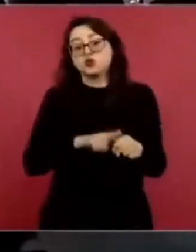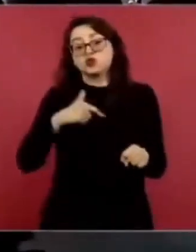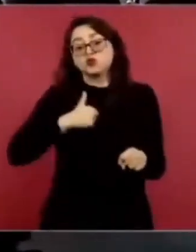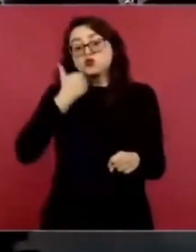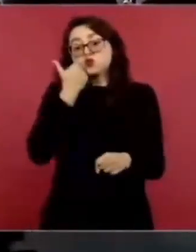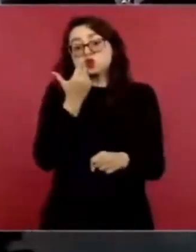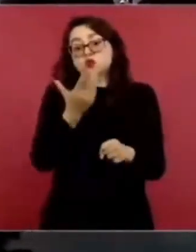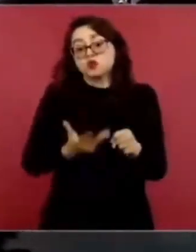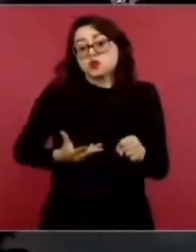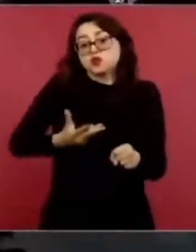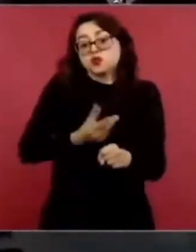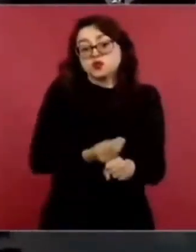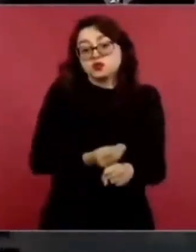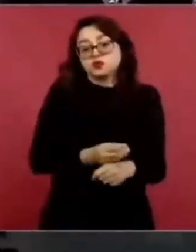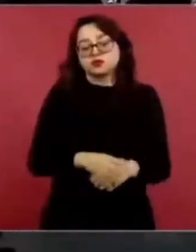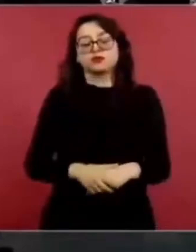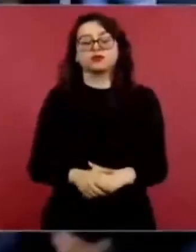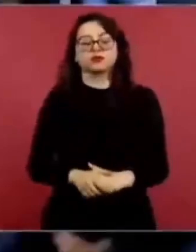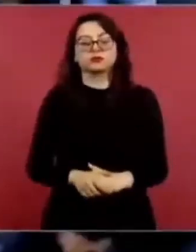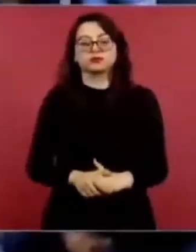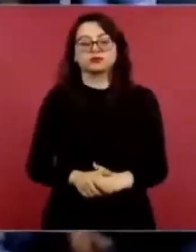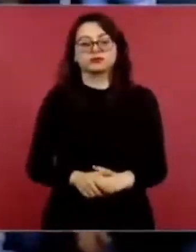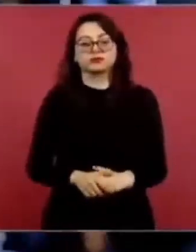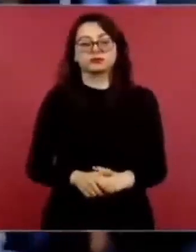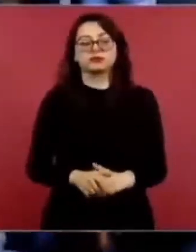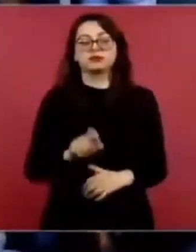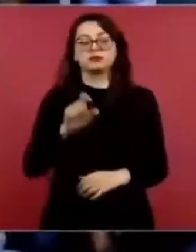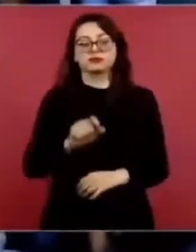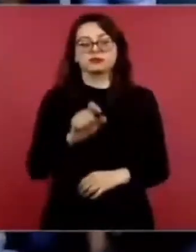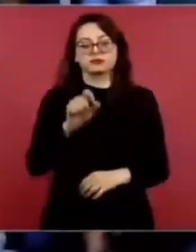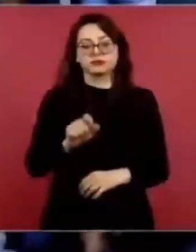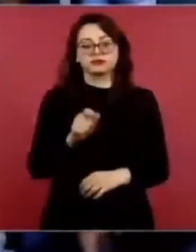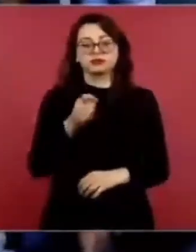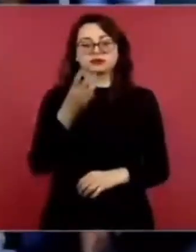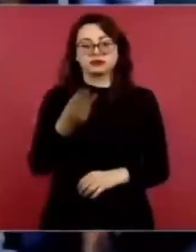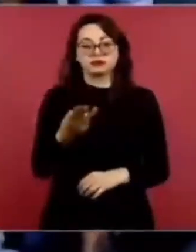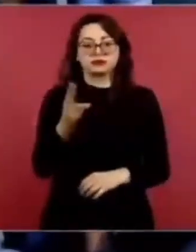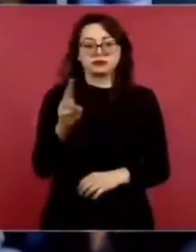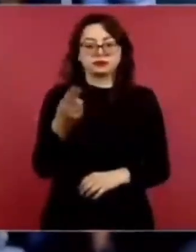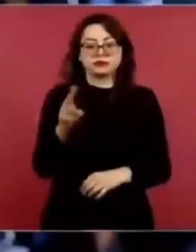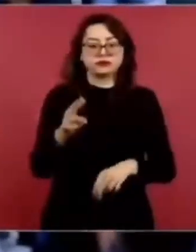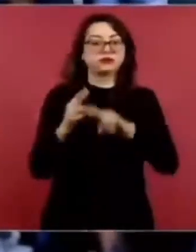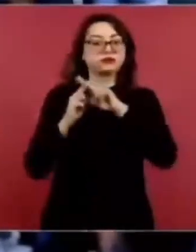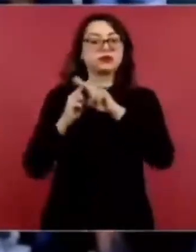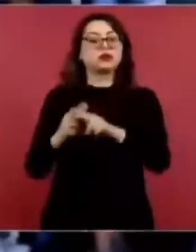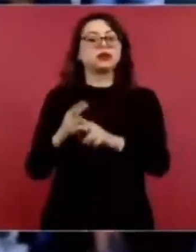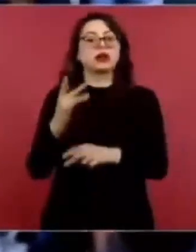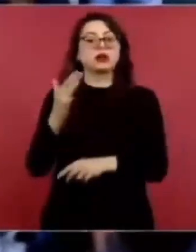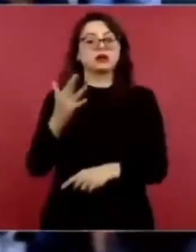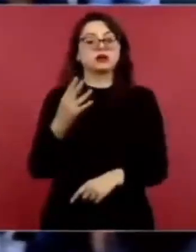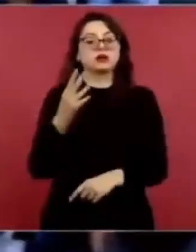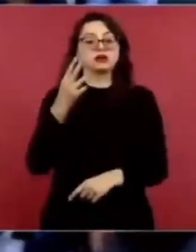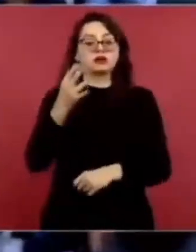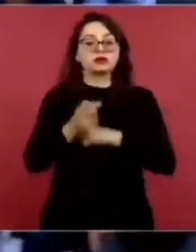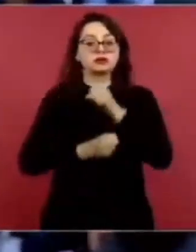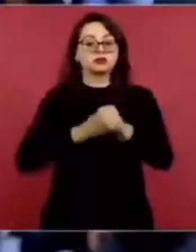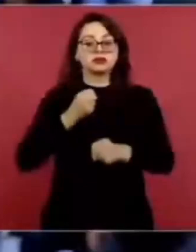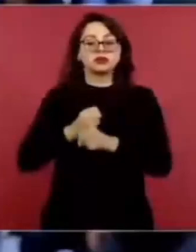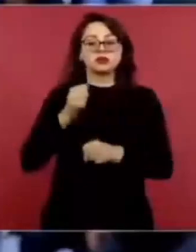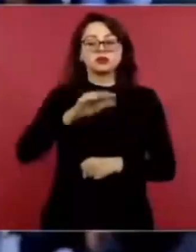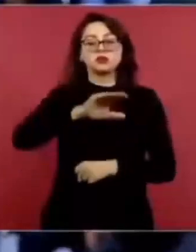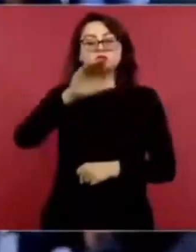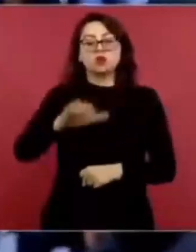le quiero hacer una propuesta muy específica, el 23 de noviembre se cumplen 50 años de la muerte de José Alfredo Jiménez,